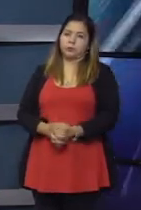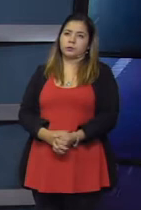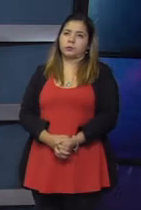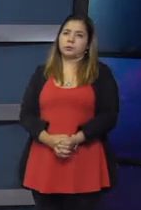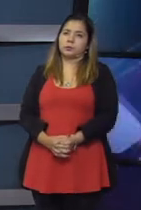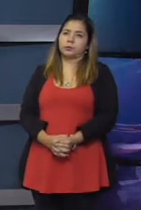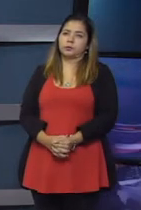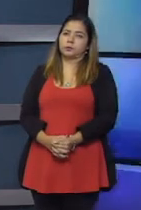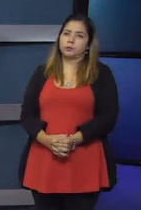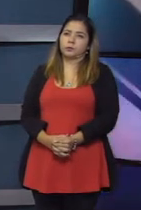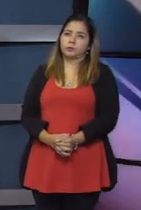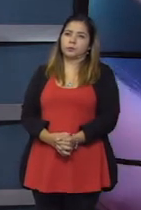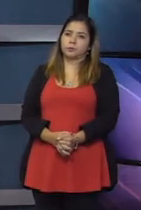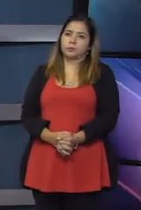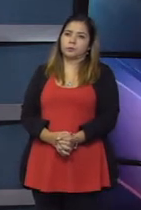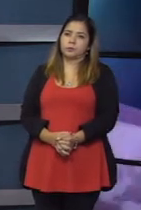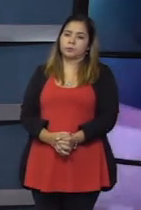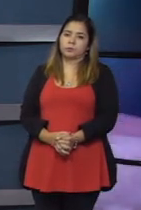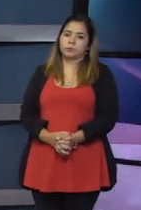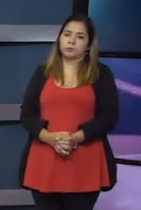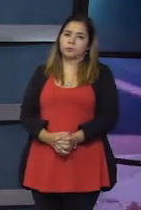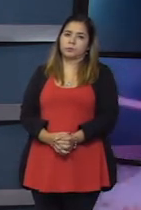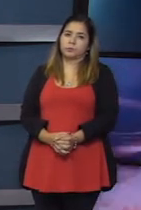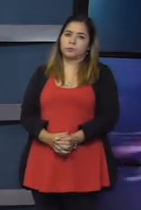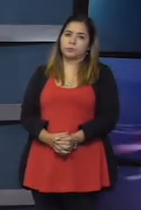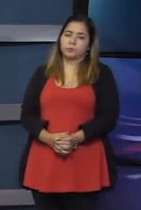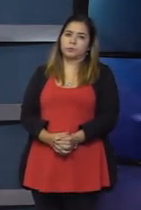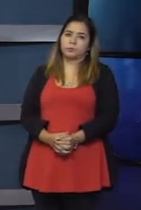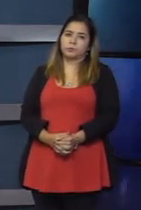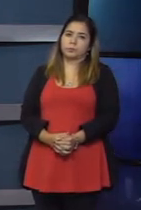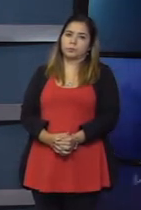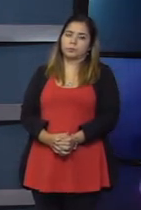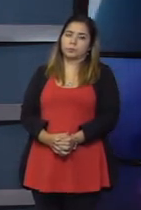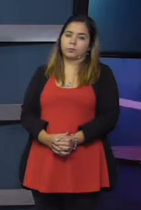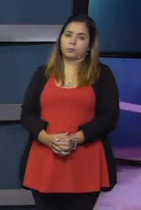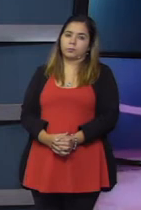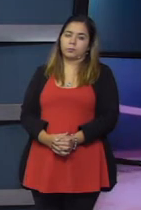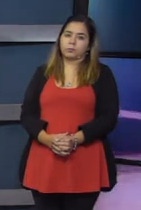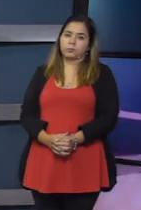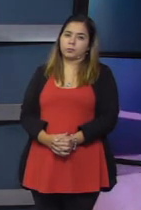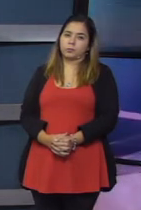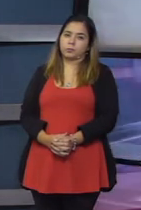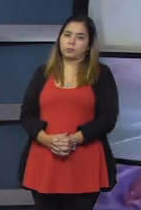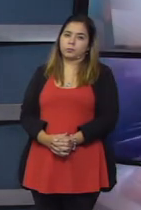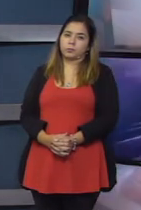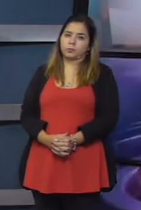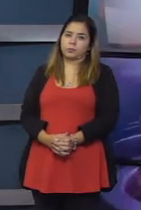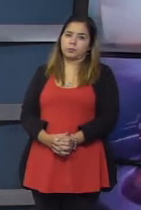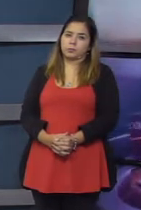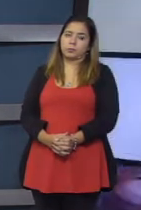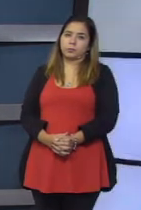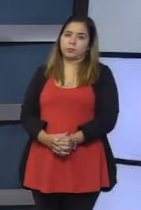porque la ley de creación en su momento del ente, que es la 66